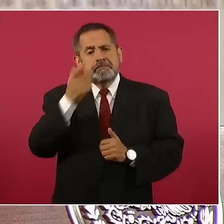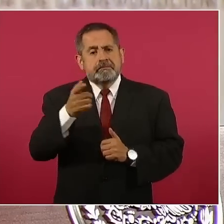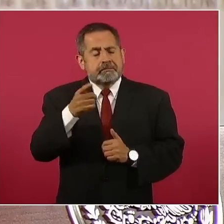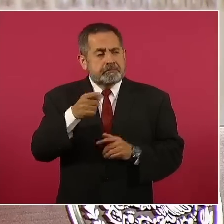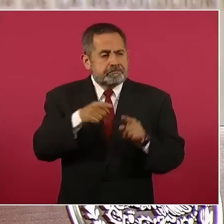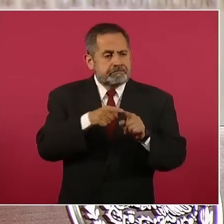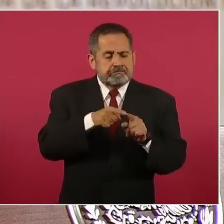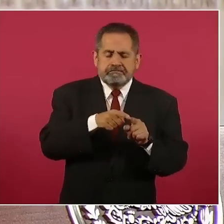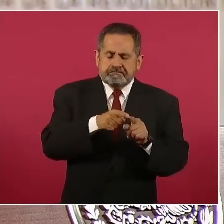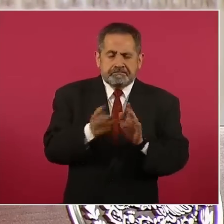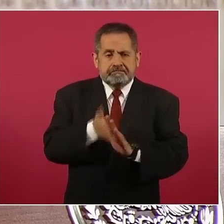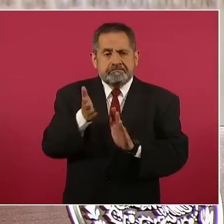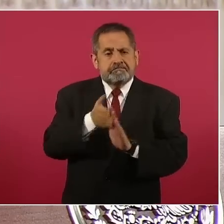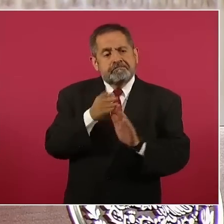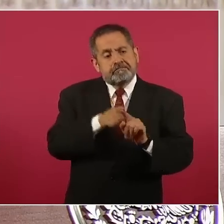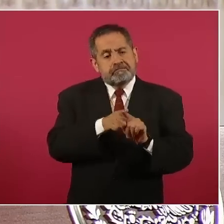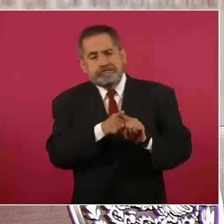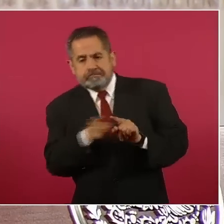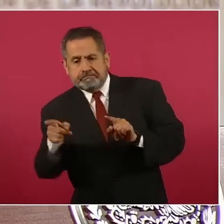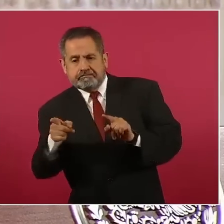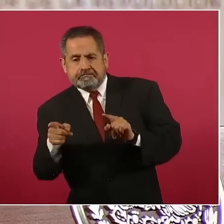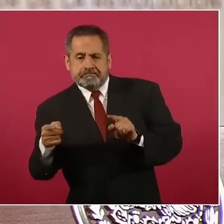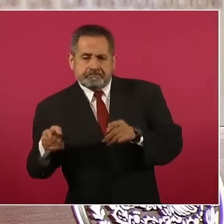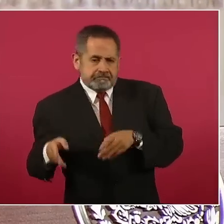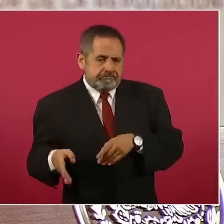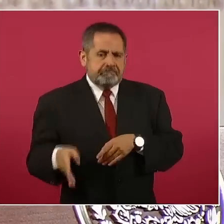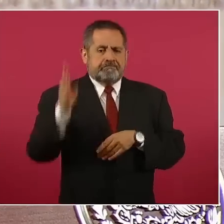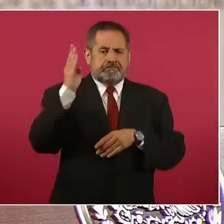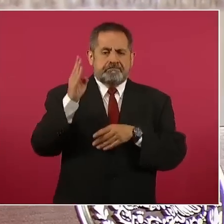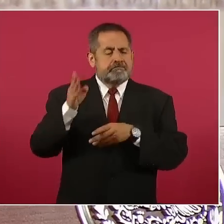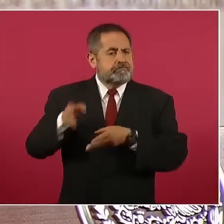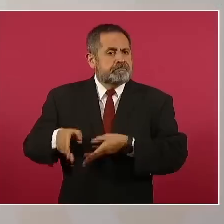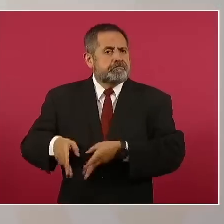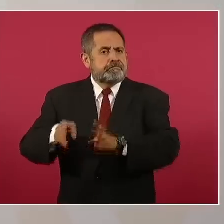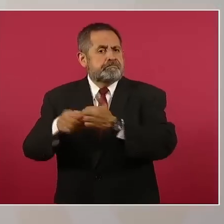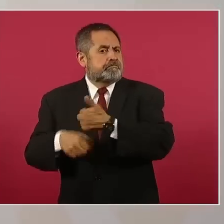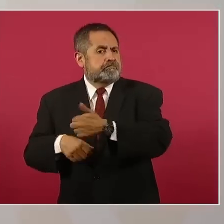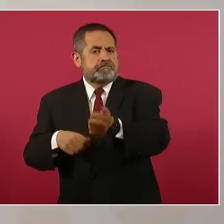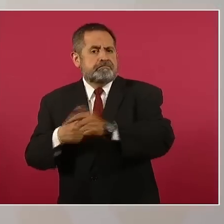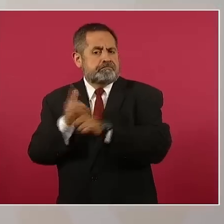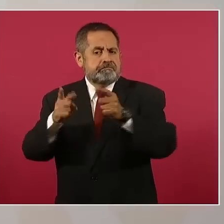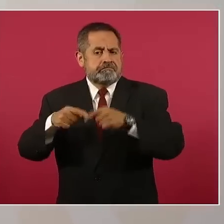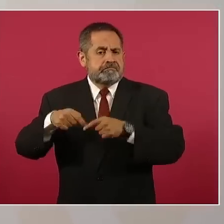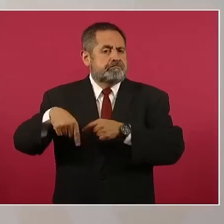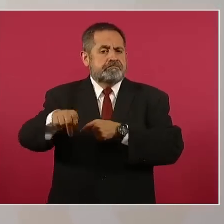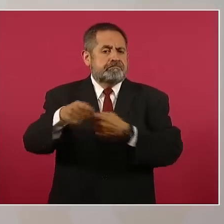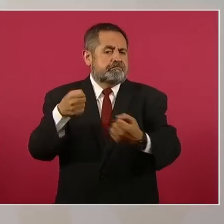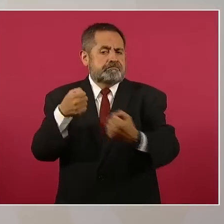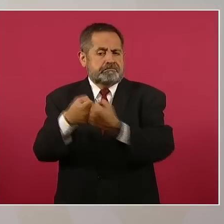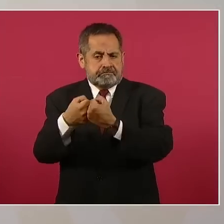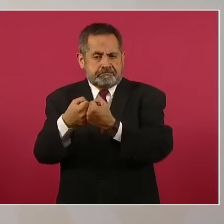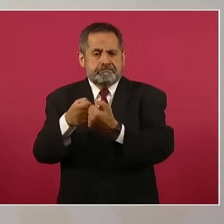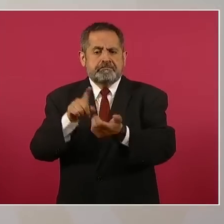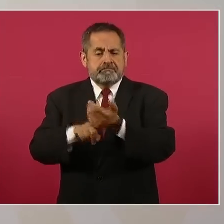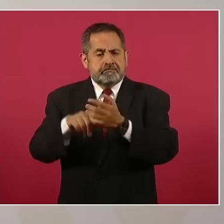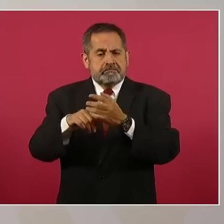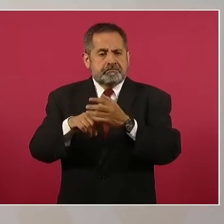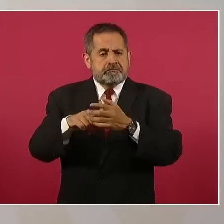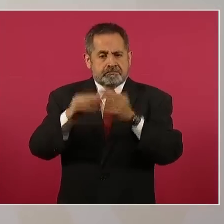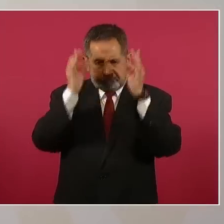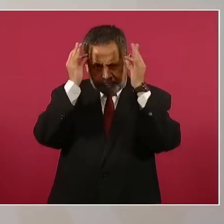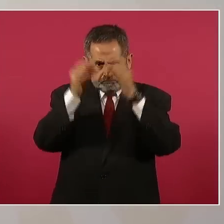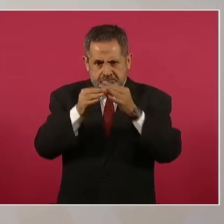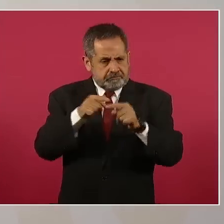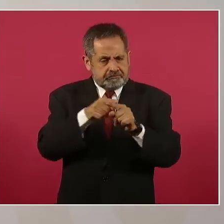libramiento y otra aduana para librar